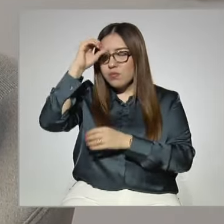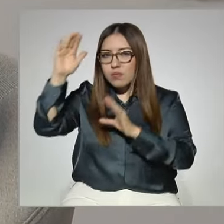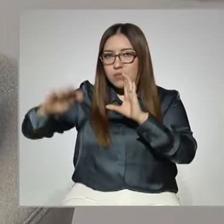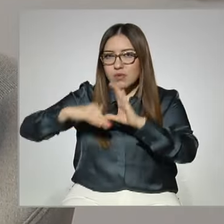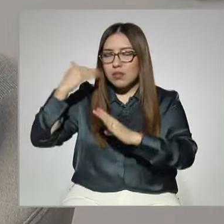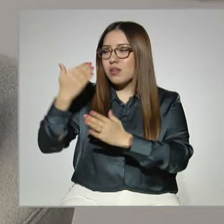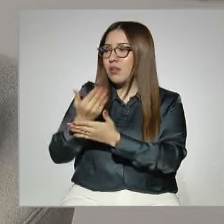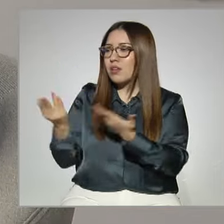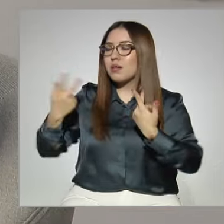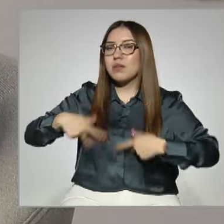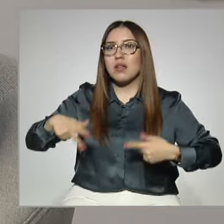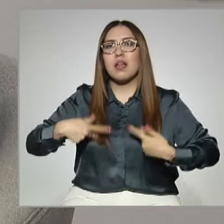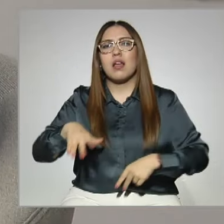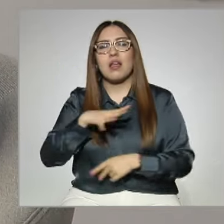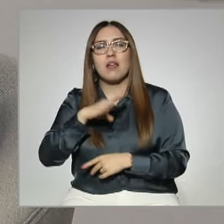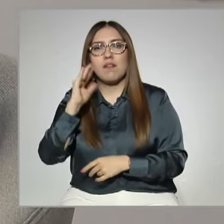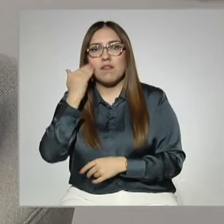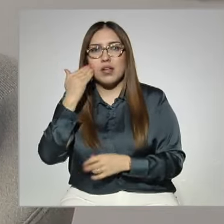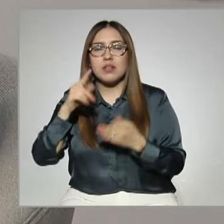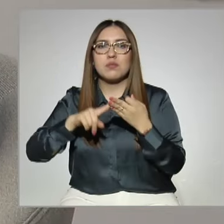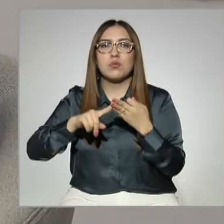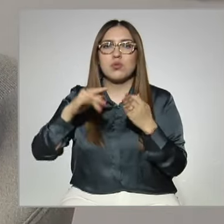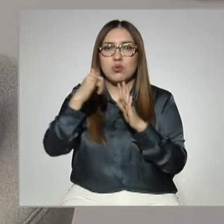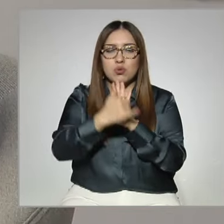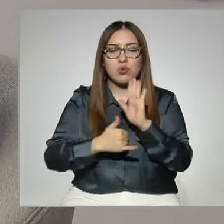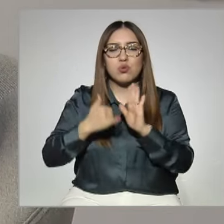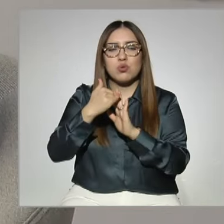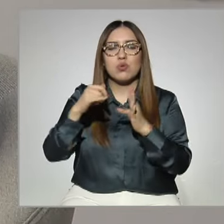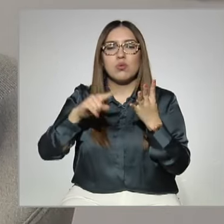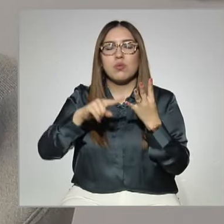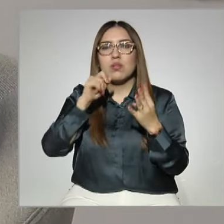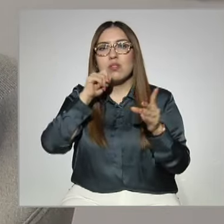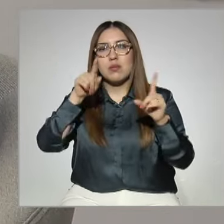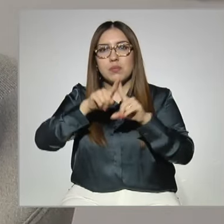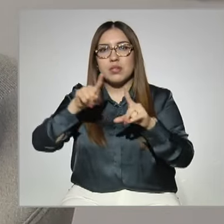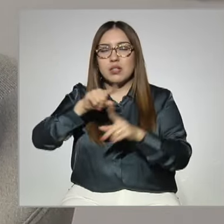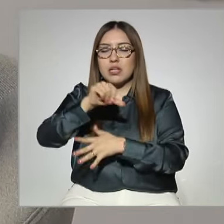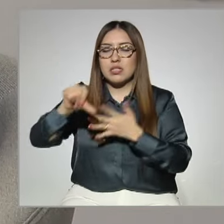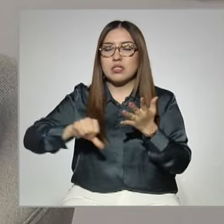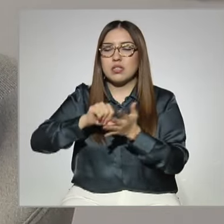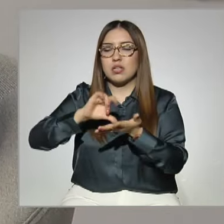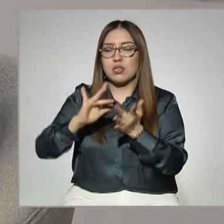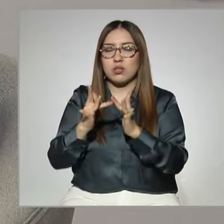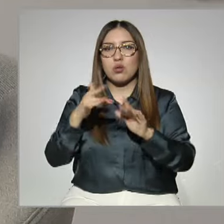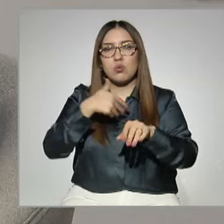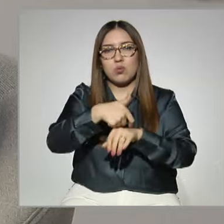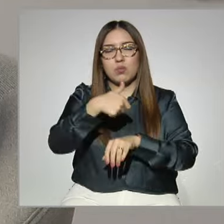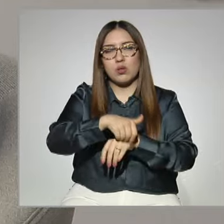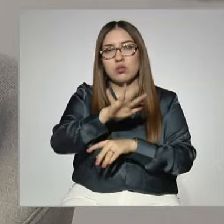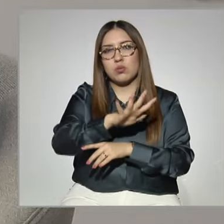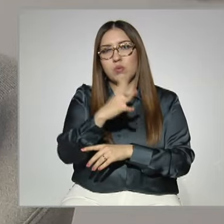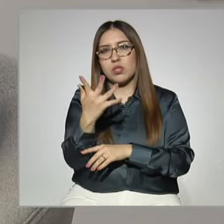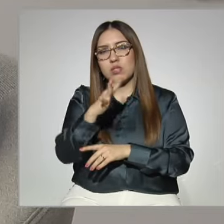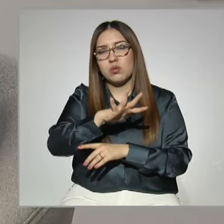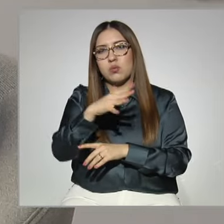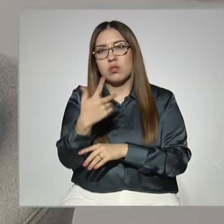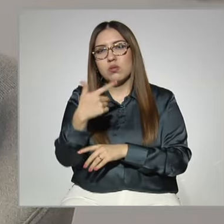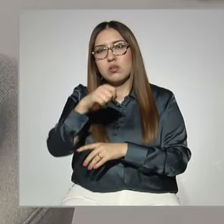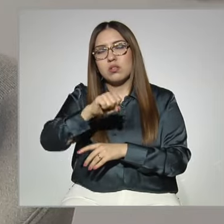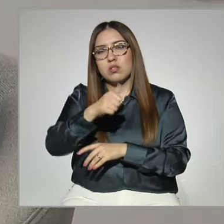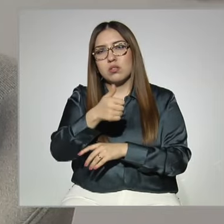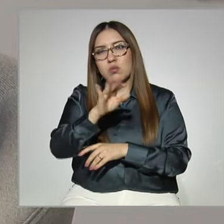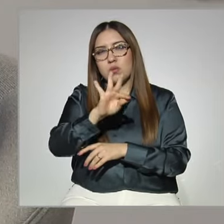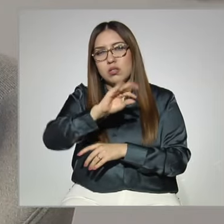Estamos en Facebook, estamos en YouTube, estamos en el centro de contacto con la audiencia, en el 55 51 66 40